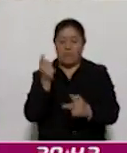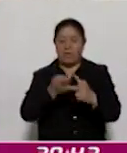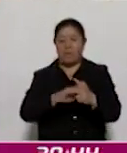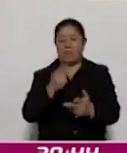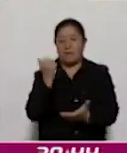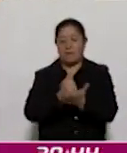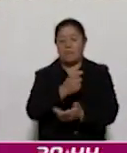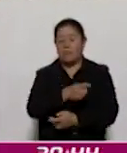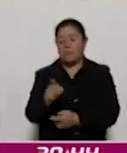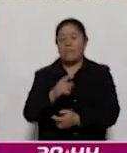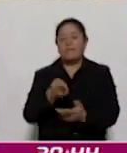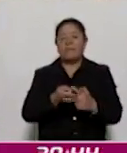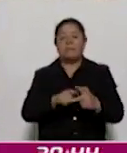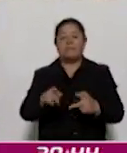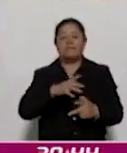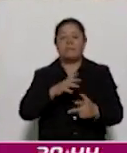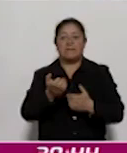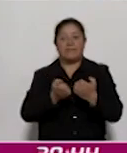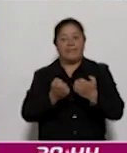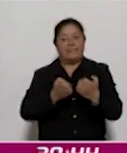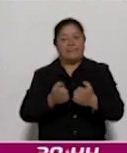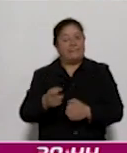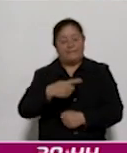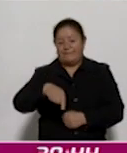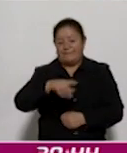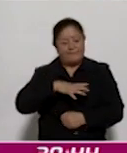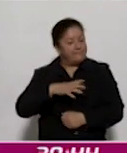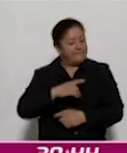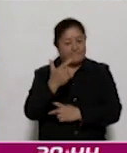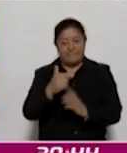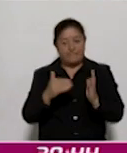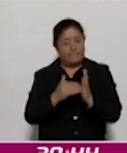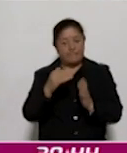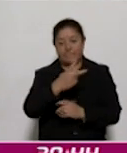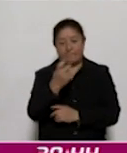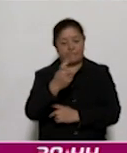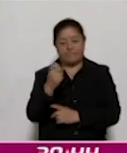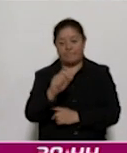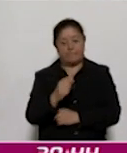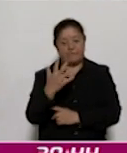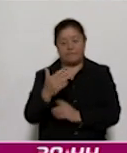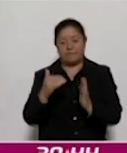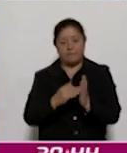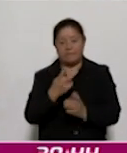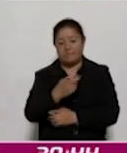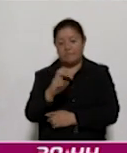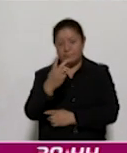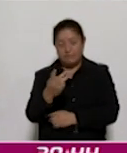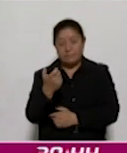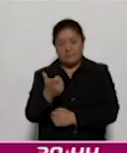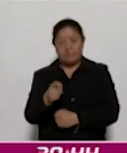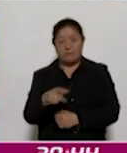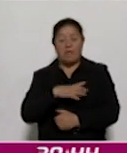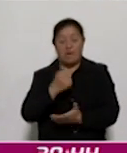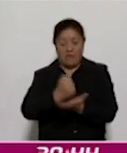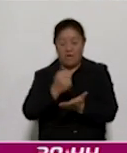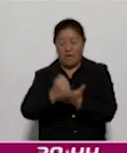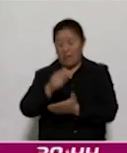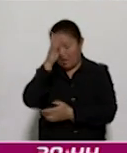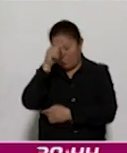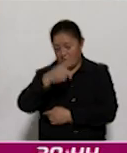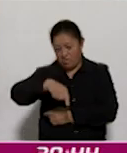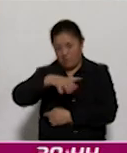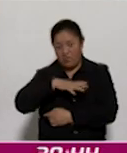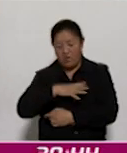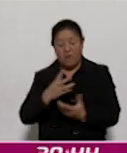de este ejercicio fiscal que fue de 7 millones 225 mil 903 pesos. El acuerdo aprobado por unanimidad